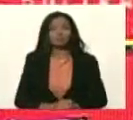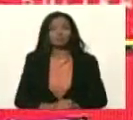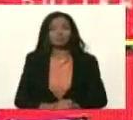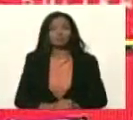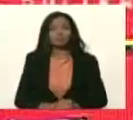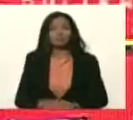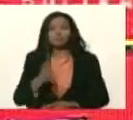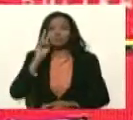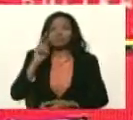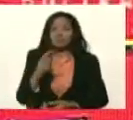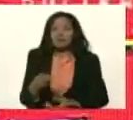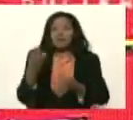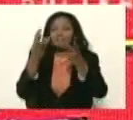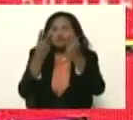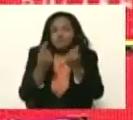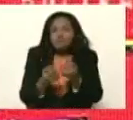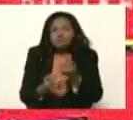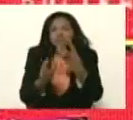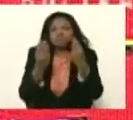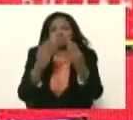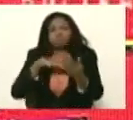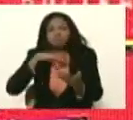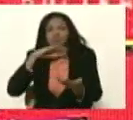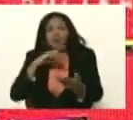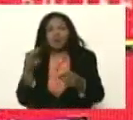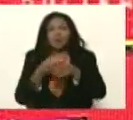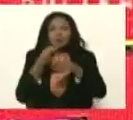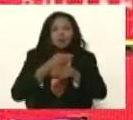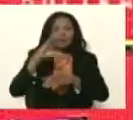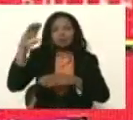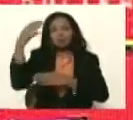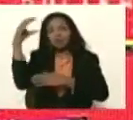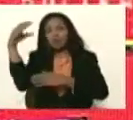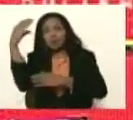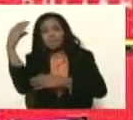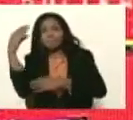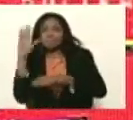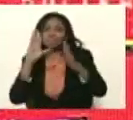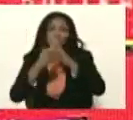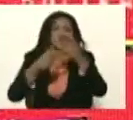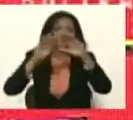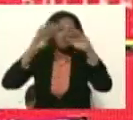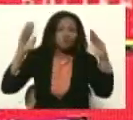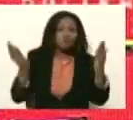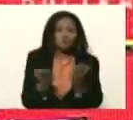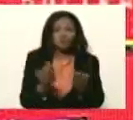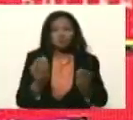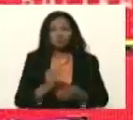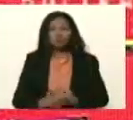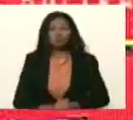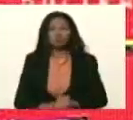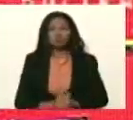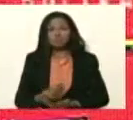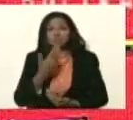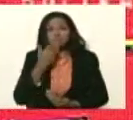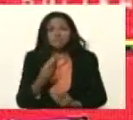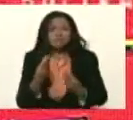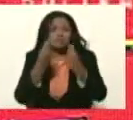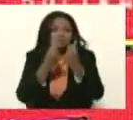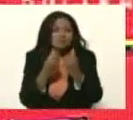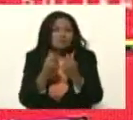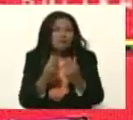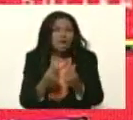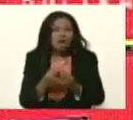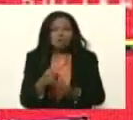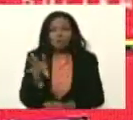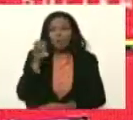exageran las cifras el gobierno de Colombia para robar al mundo para pedir plata para